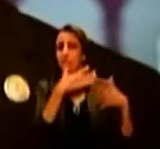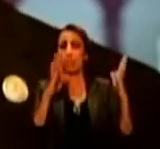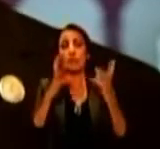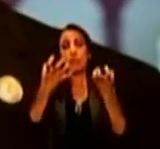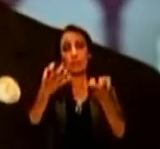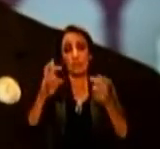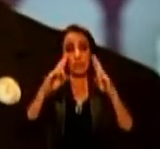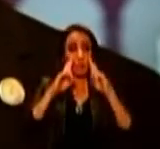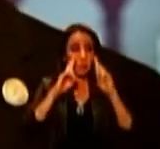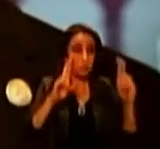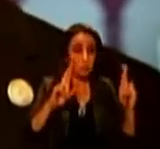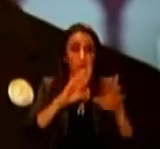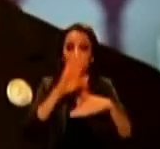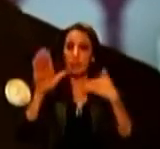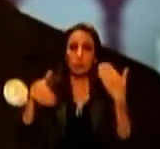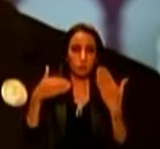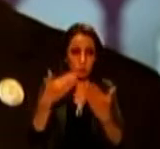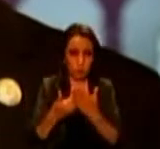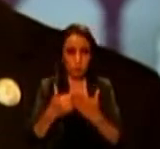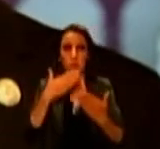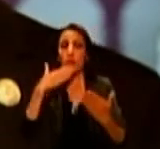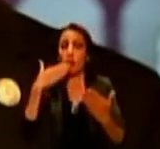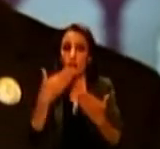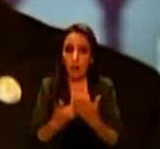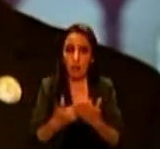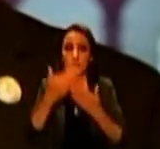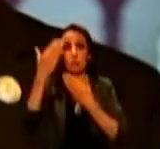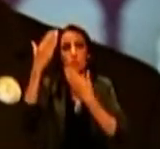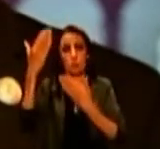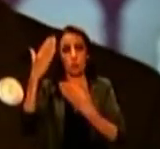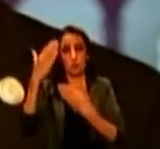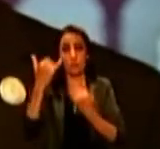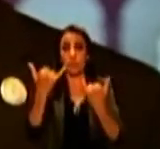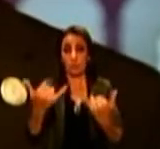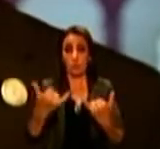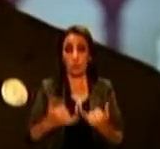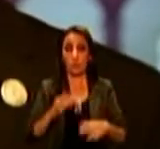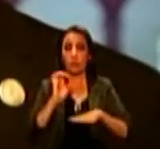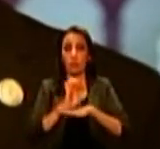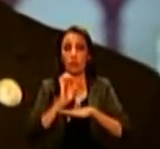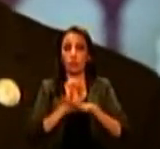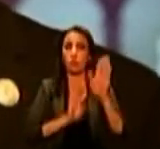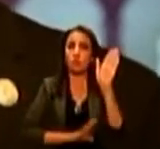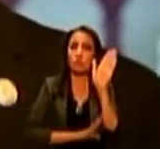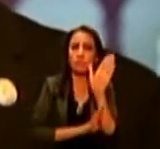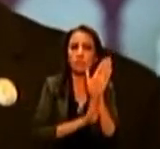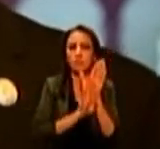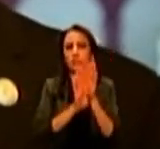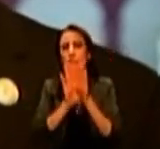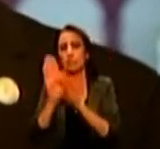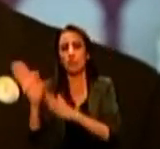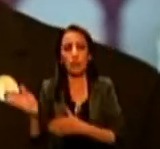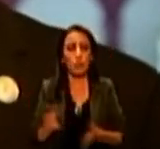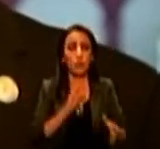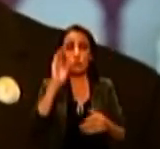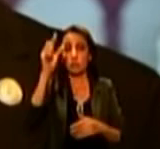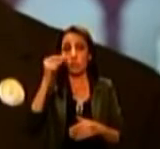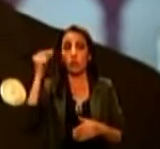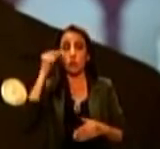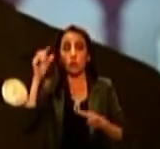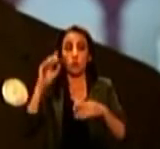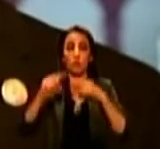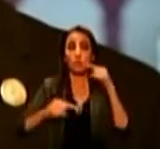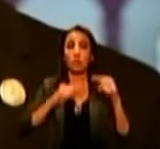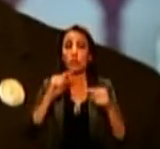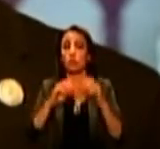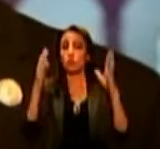y hemos querido reconocer y agradecer las políticas que está desarrollando el presidente Moreno en fomento de